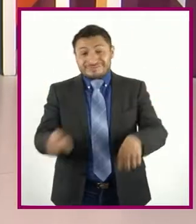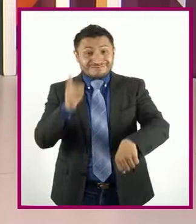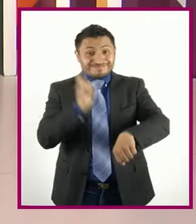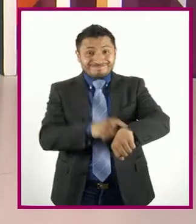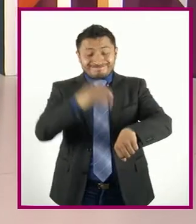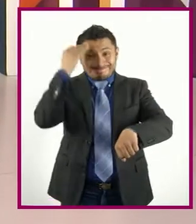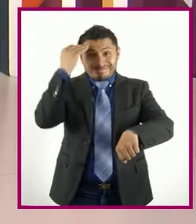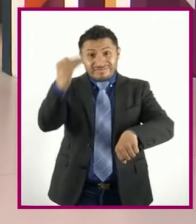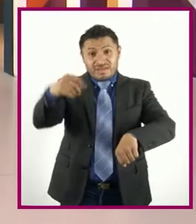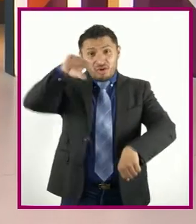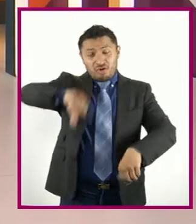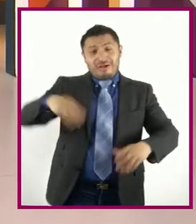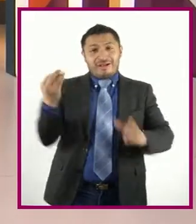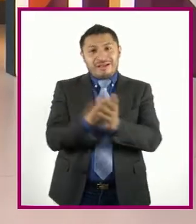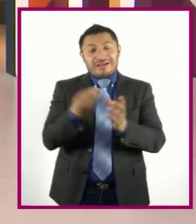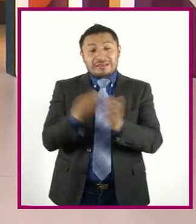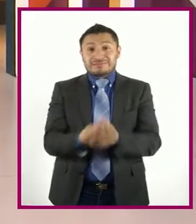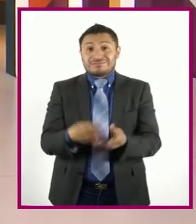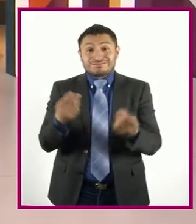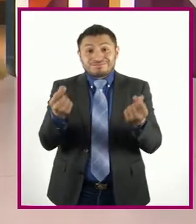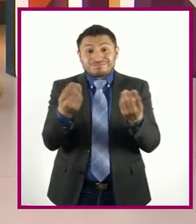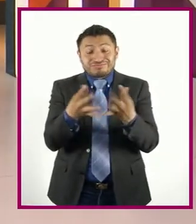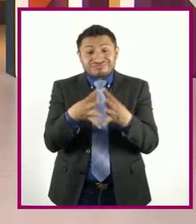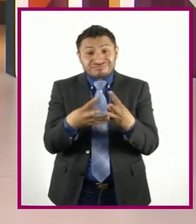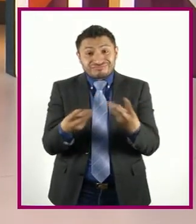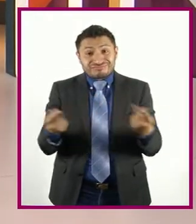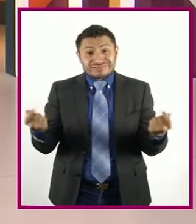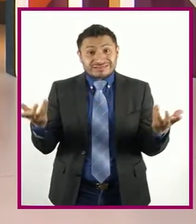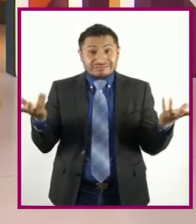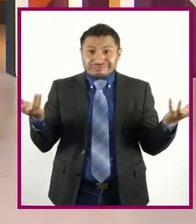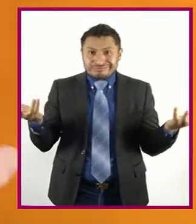para esta sesión nos está ganando ¡